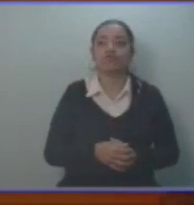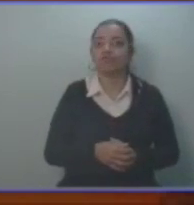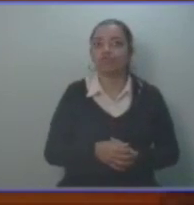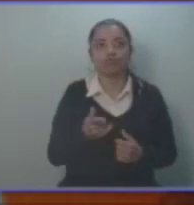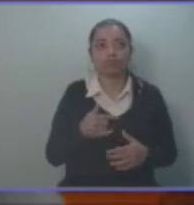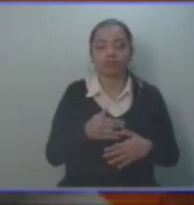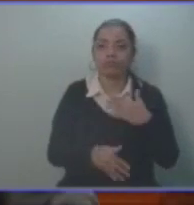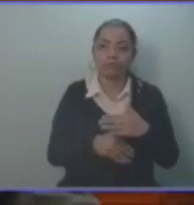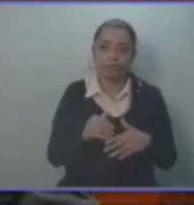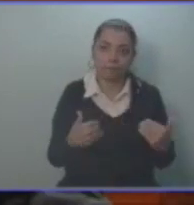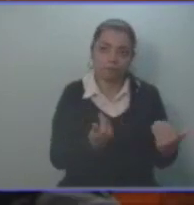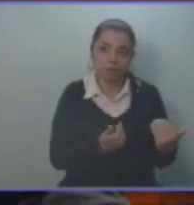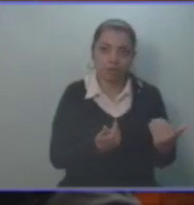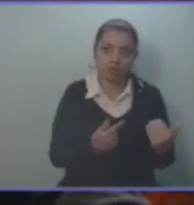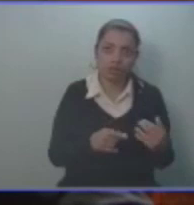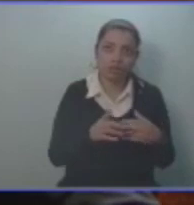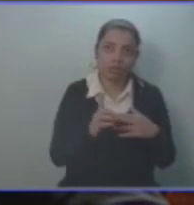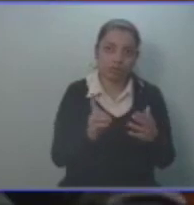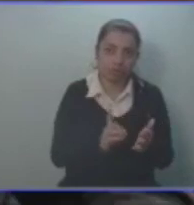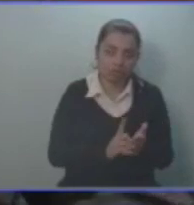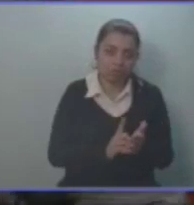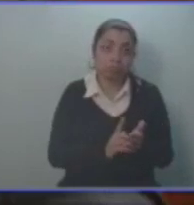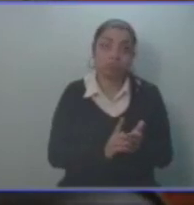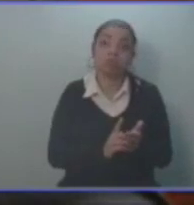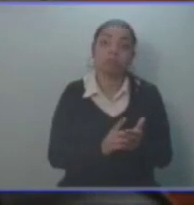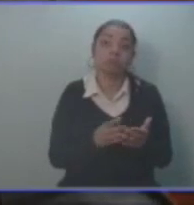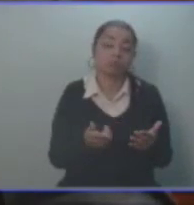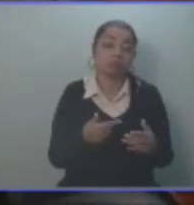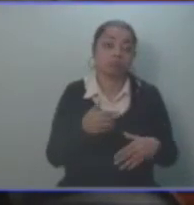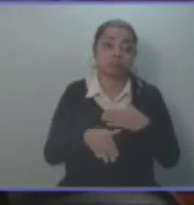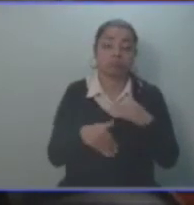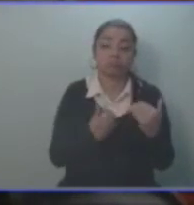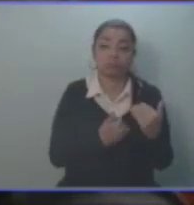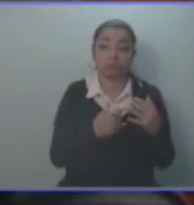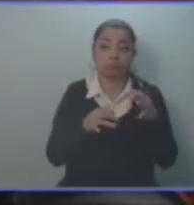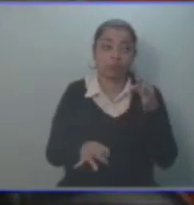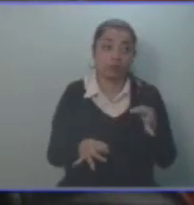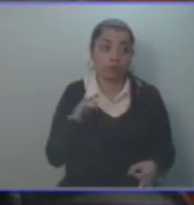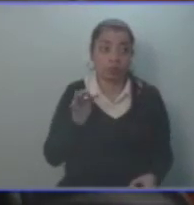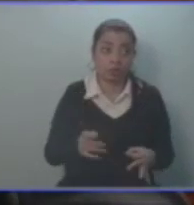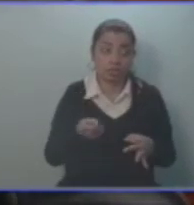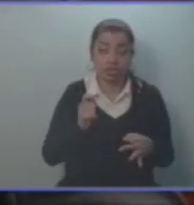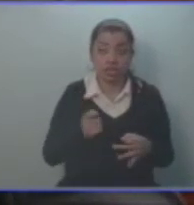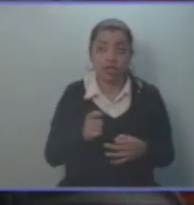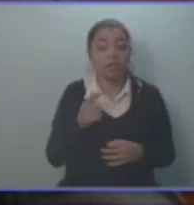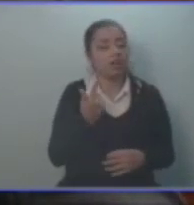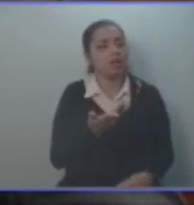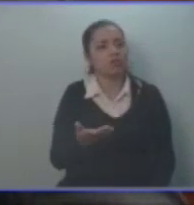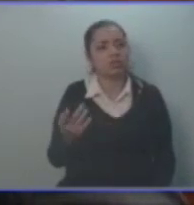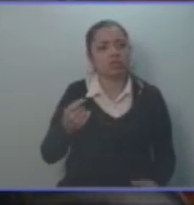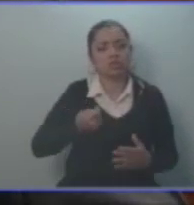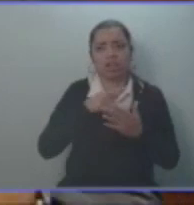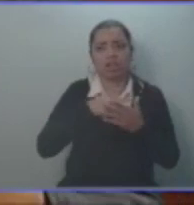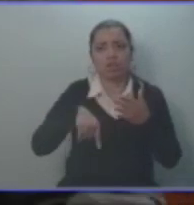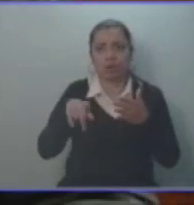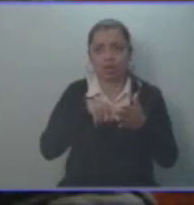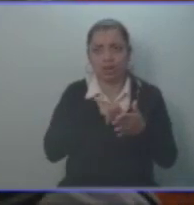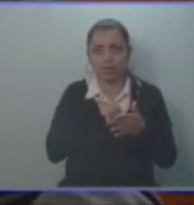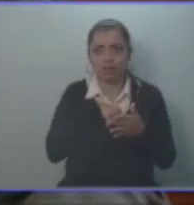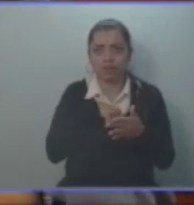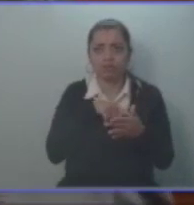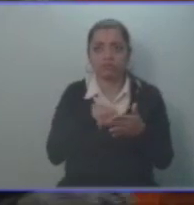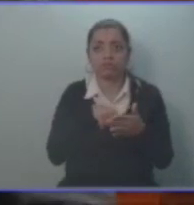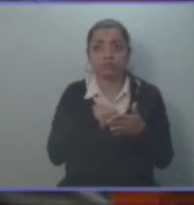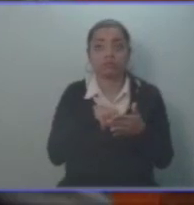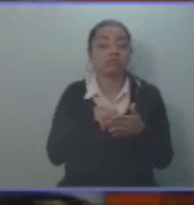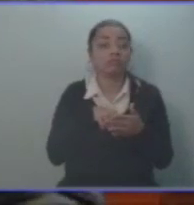disposición parlamentaria, sino que por disposición vía judicial. Las cosas son anulables y declaradas nulas